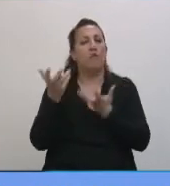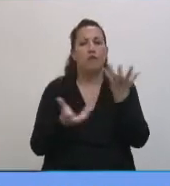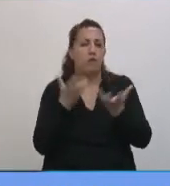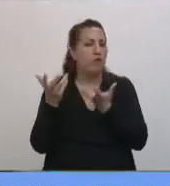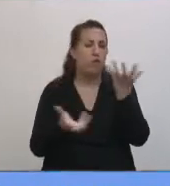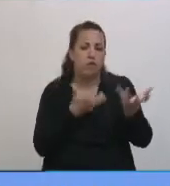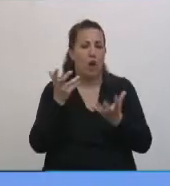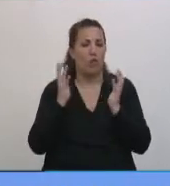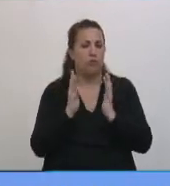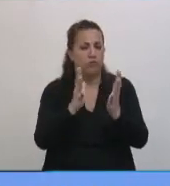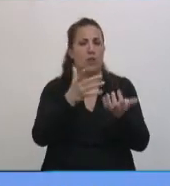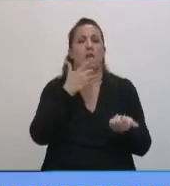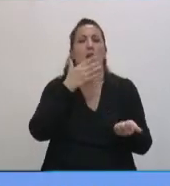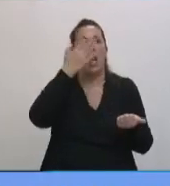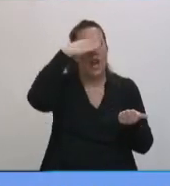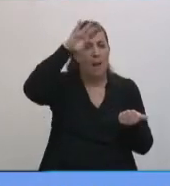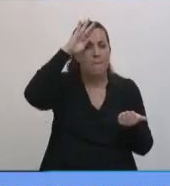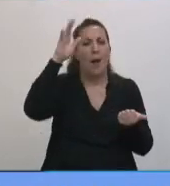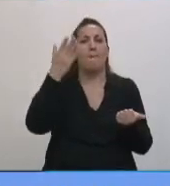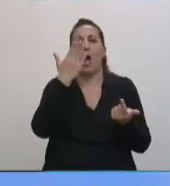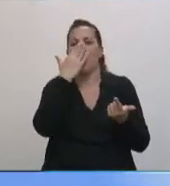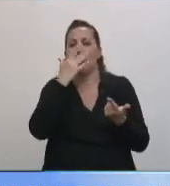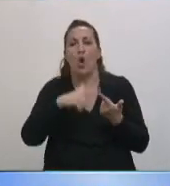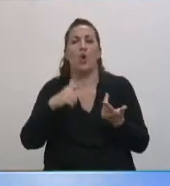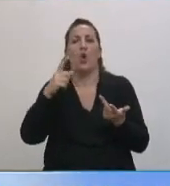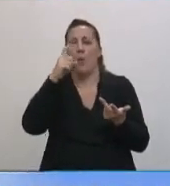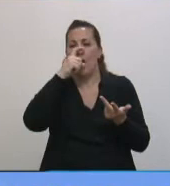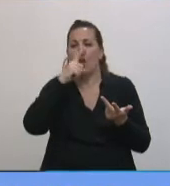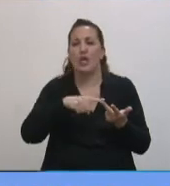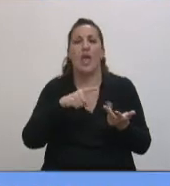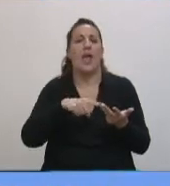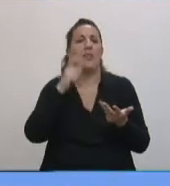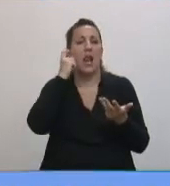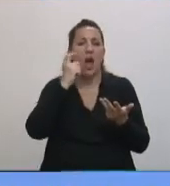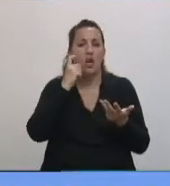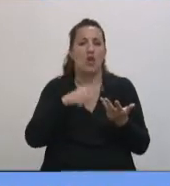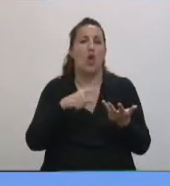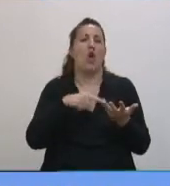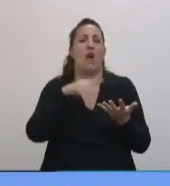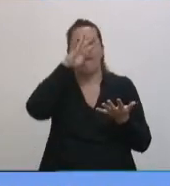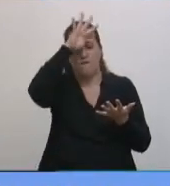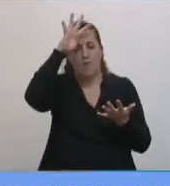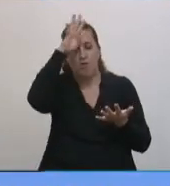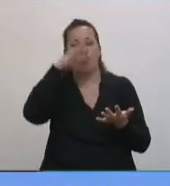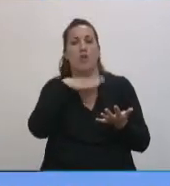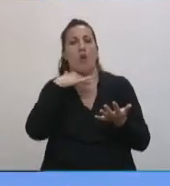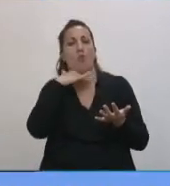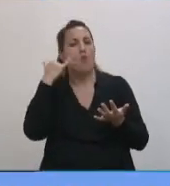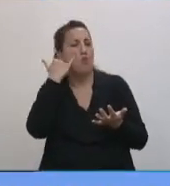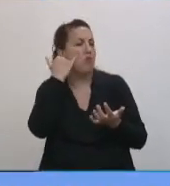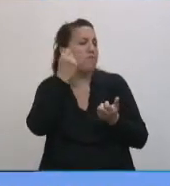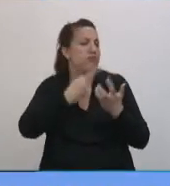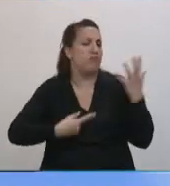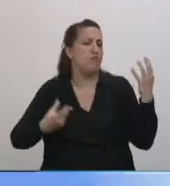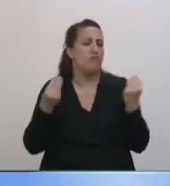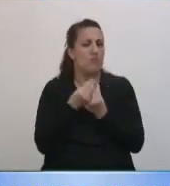La Pampa, Córdoba, Corriente, La Rioja, Formosa, Jujuy, Salta, en fin, son muchas, no las quiero